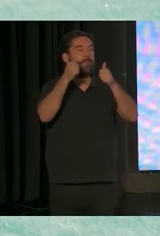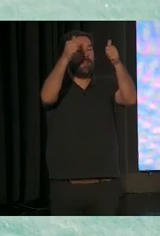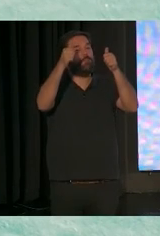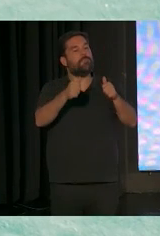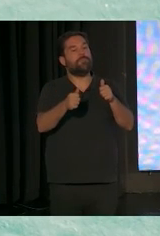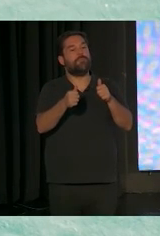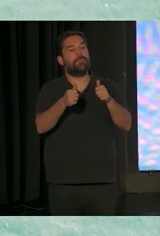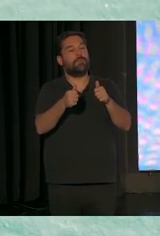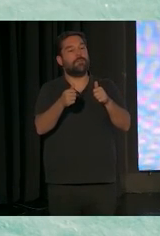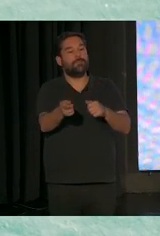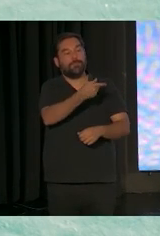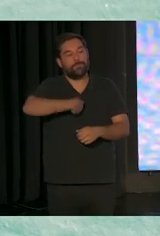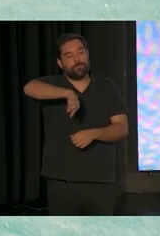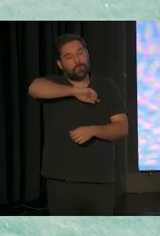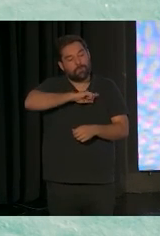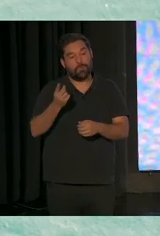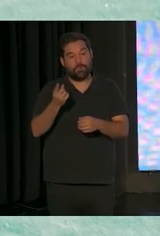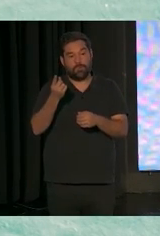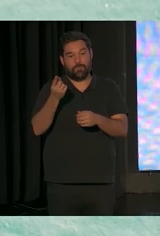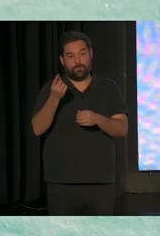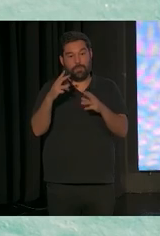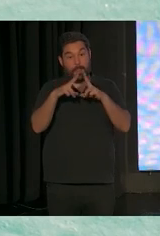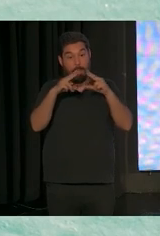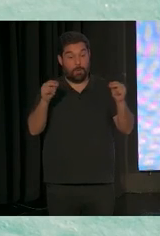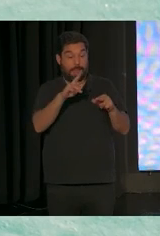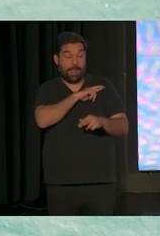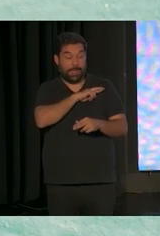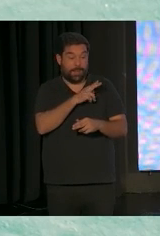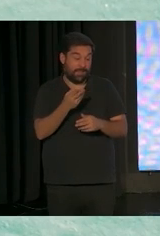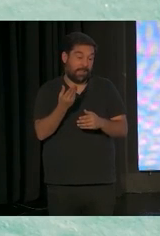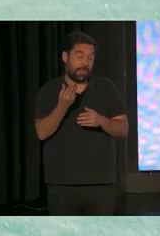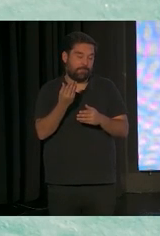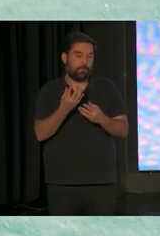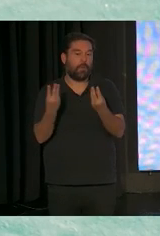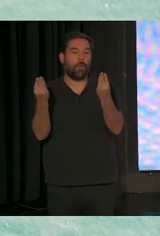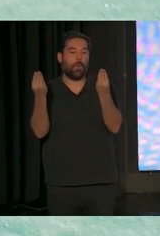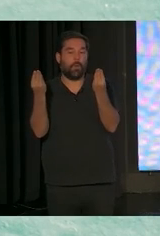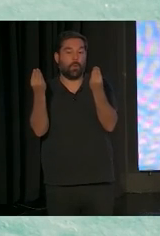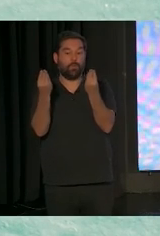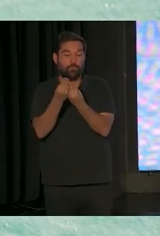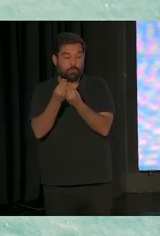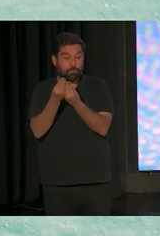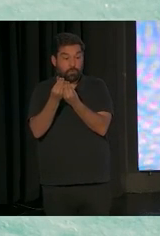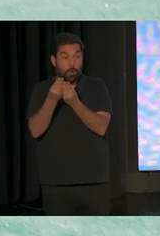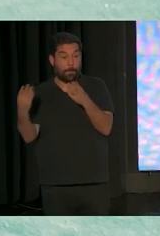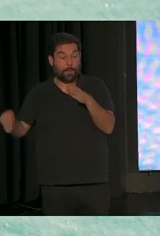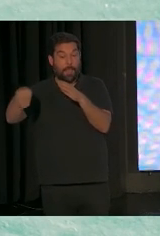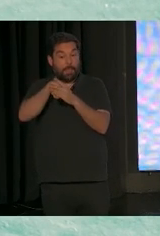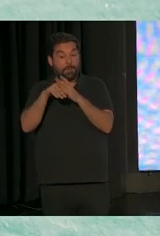nosotros tenemos desde la Universidad Católica, junto a Plena Inclusión, donde lo que estamos haciendo es